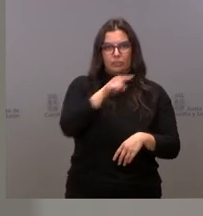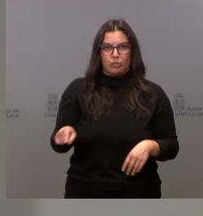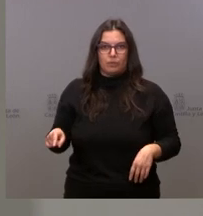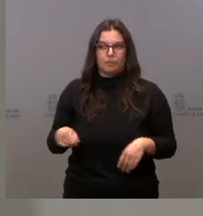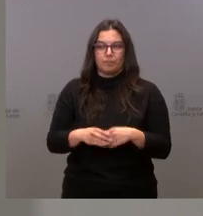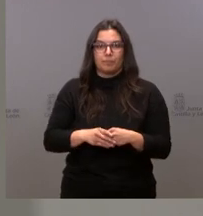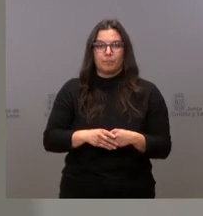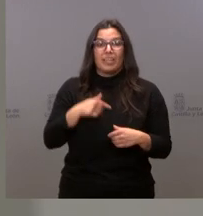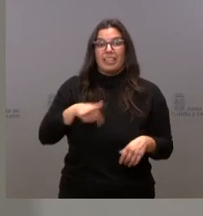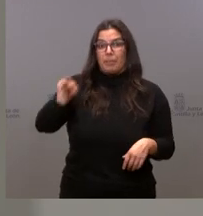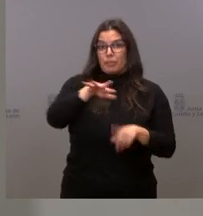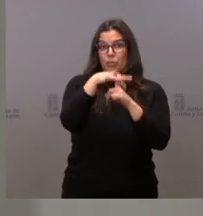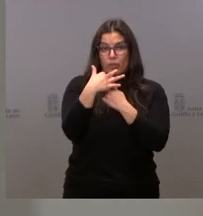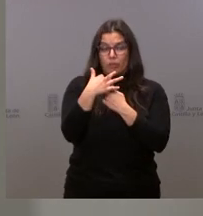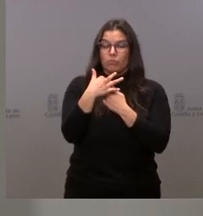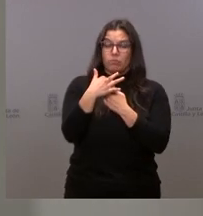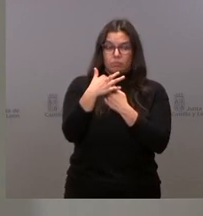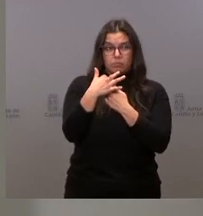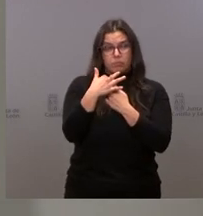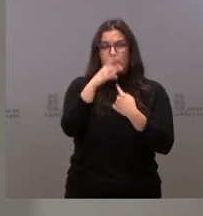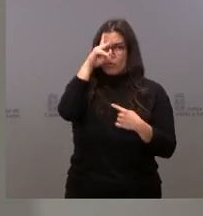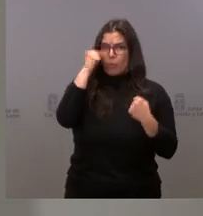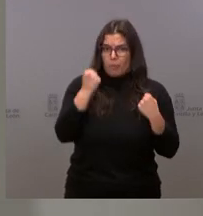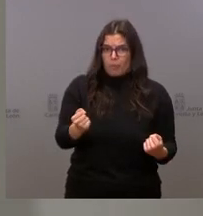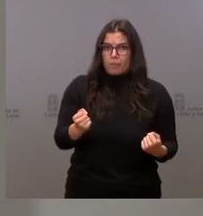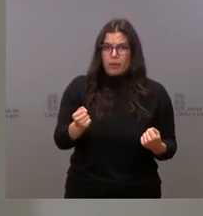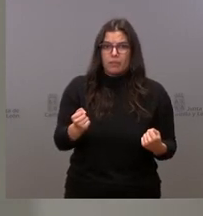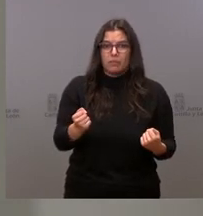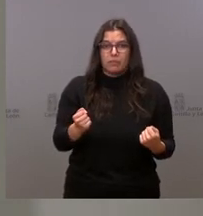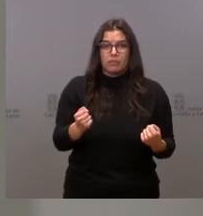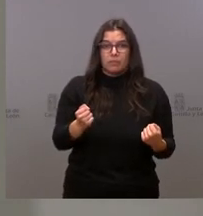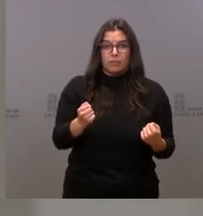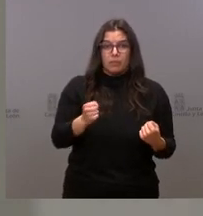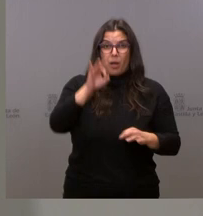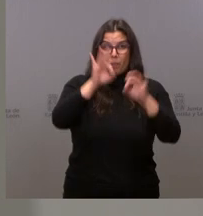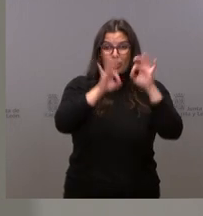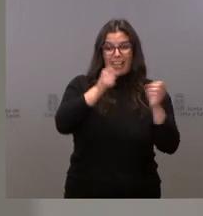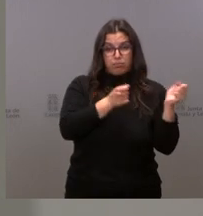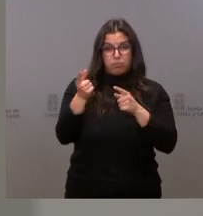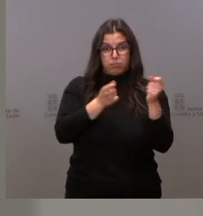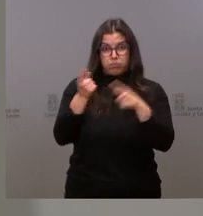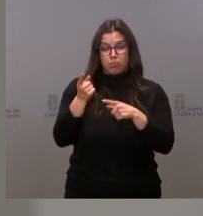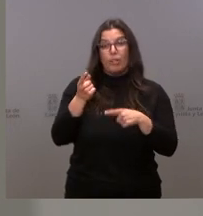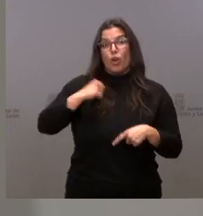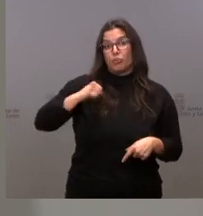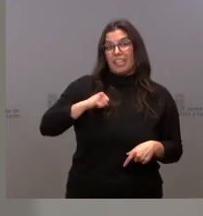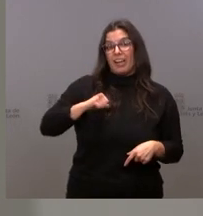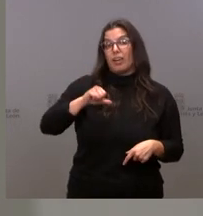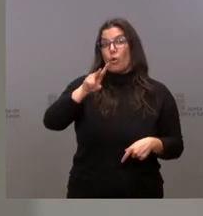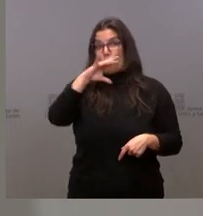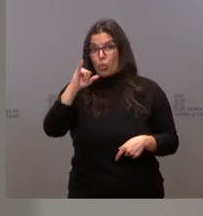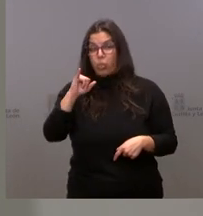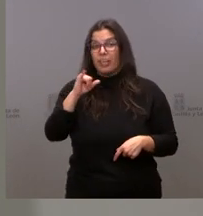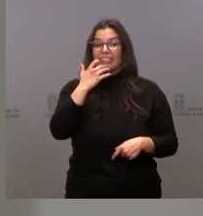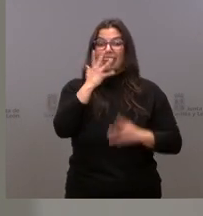Insistimos, la situación es una situación preocupante. Nuestras tasas de ingreso en UCI y en hospital por